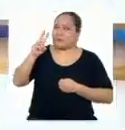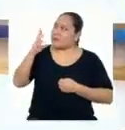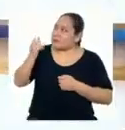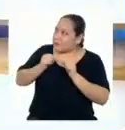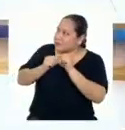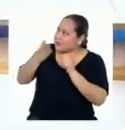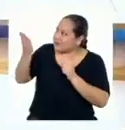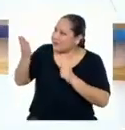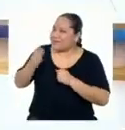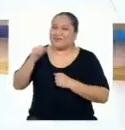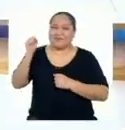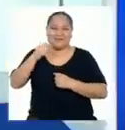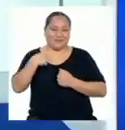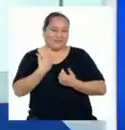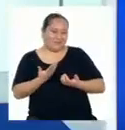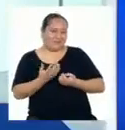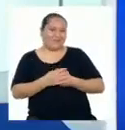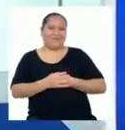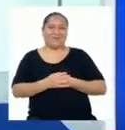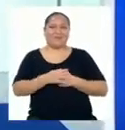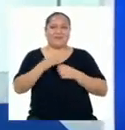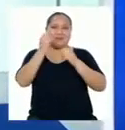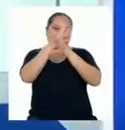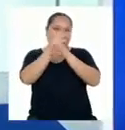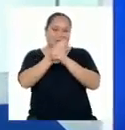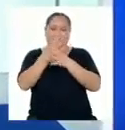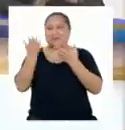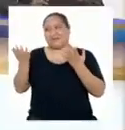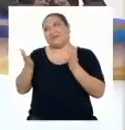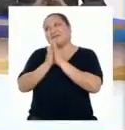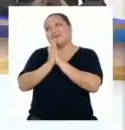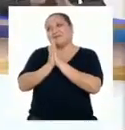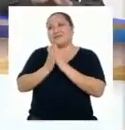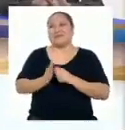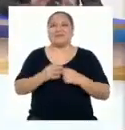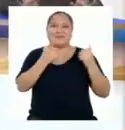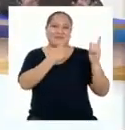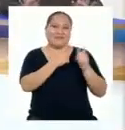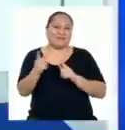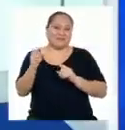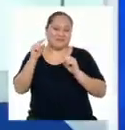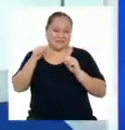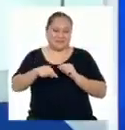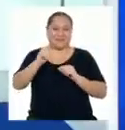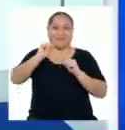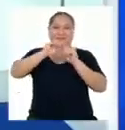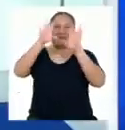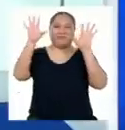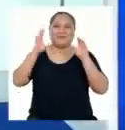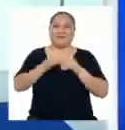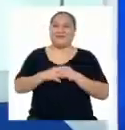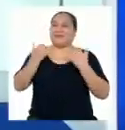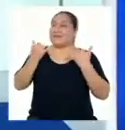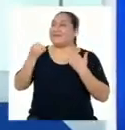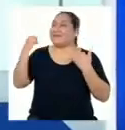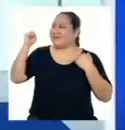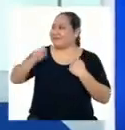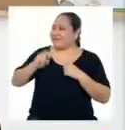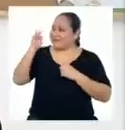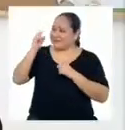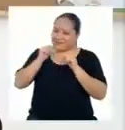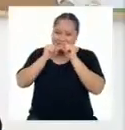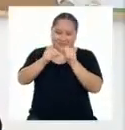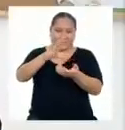¿sigue por ahí? Aquí estoy. Ponga su cámara pues, profesor. Listo, activada. Ahora sí, profesor, sigamos